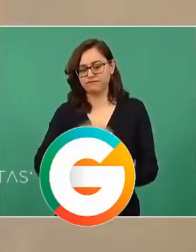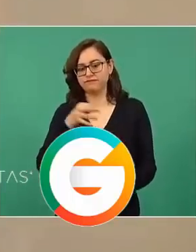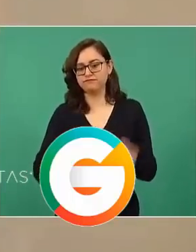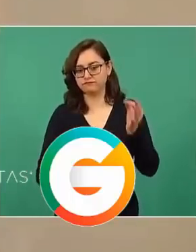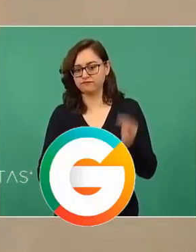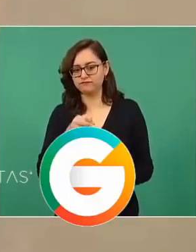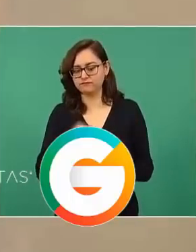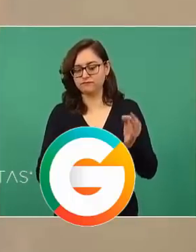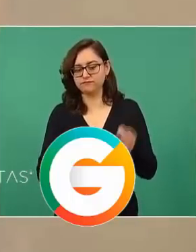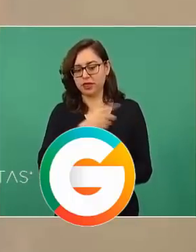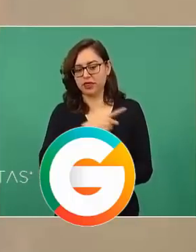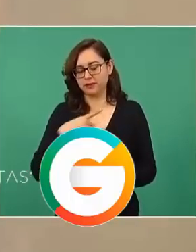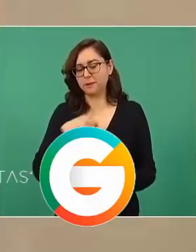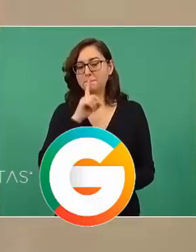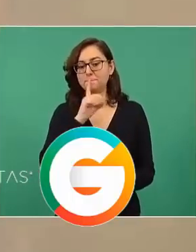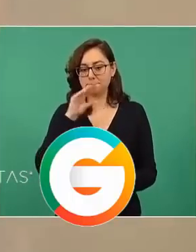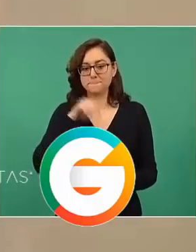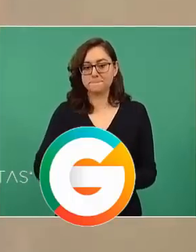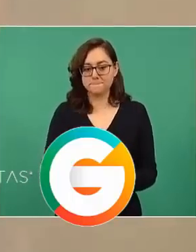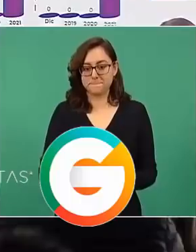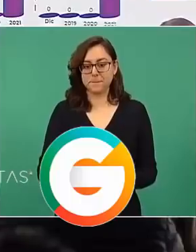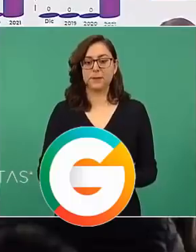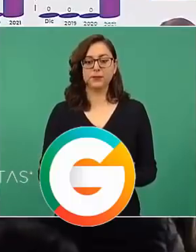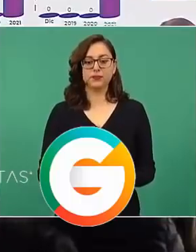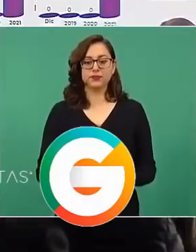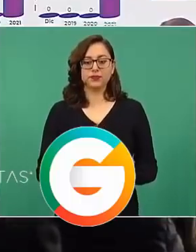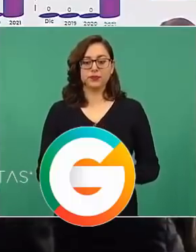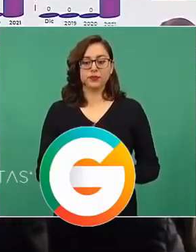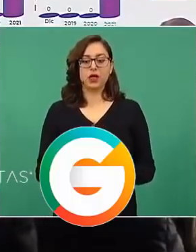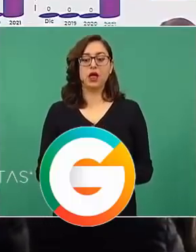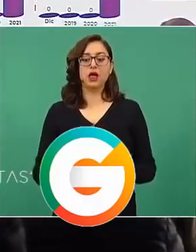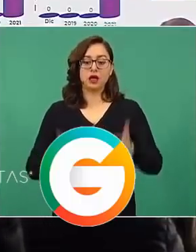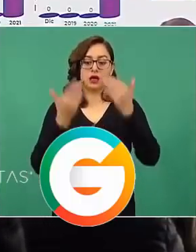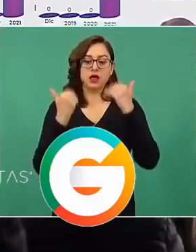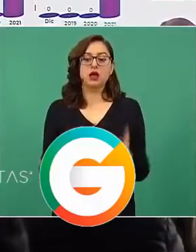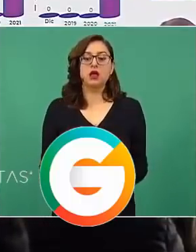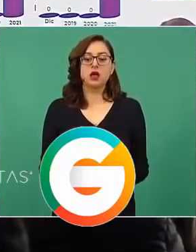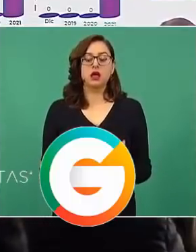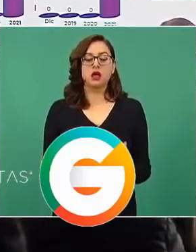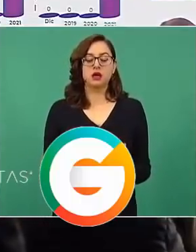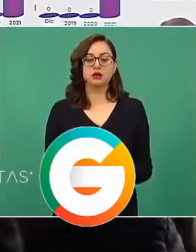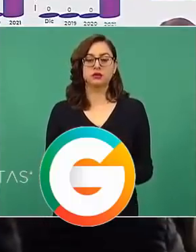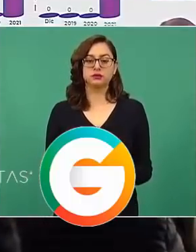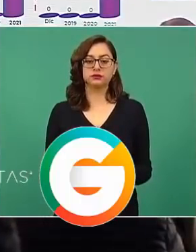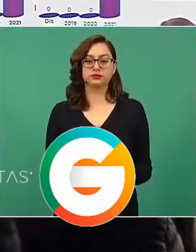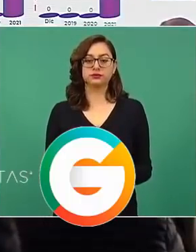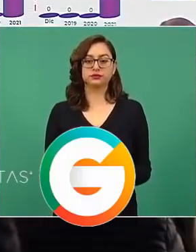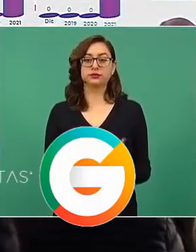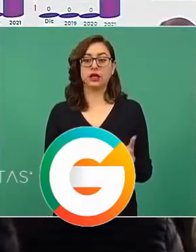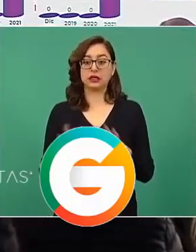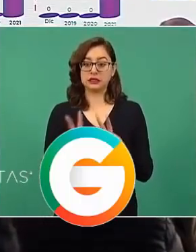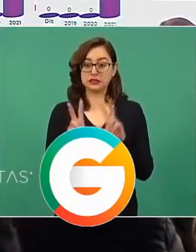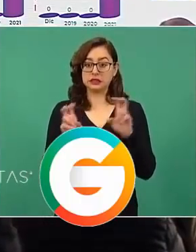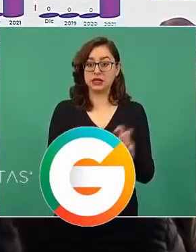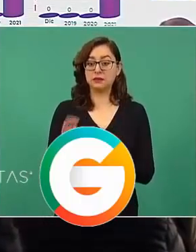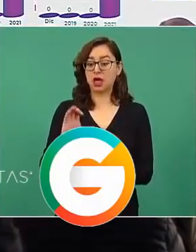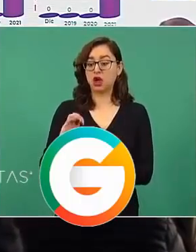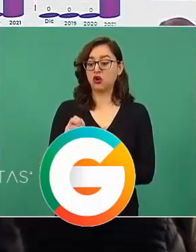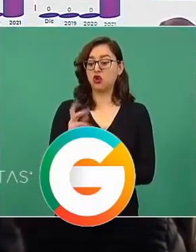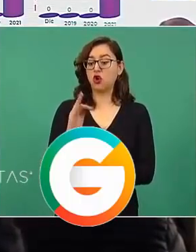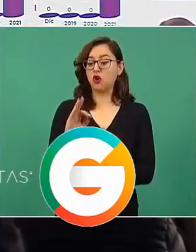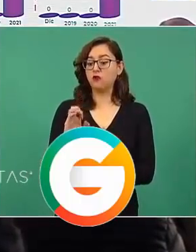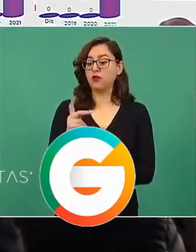La que sigue, por favor. Y por último, en apoyo a la Comisión Federal para la Protección contra Riegos Sanitarios, COFEPRIS,